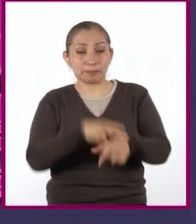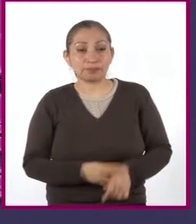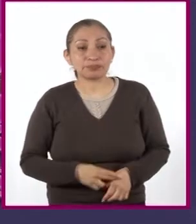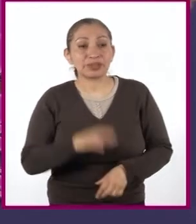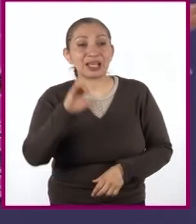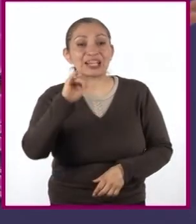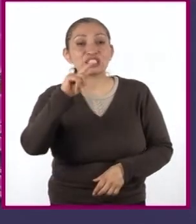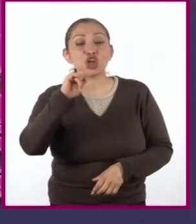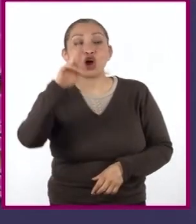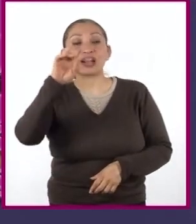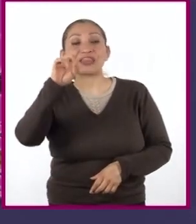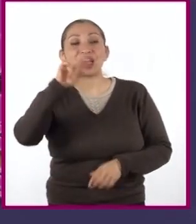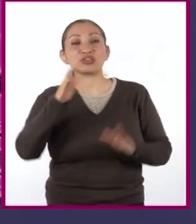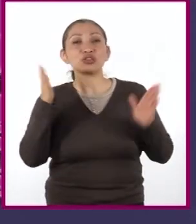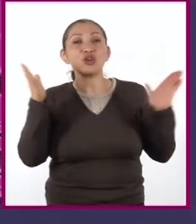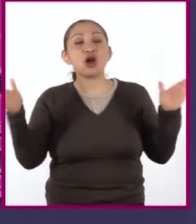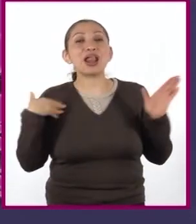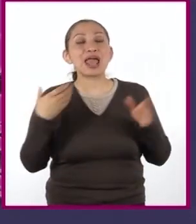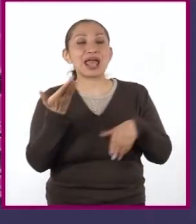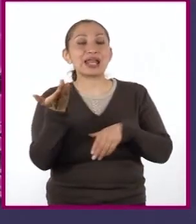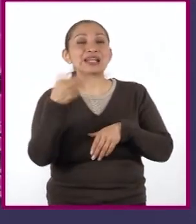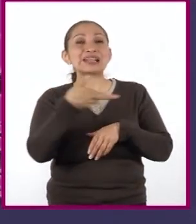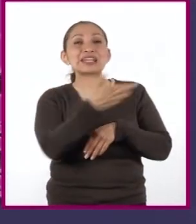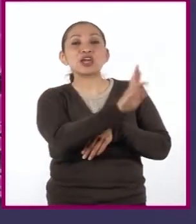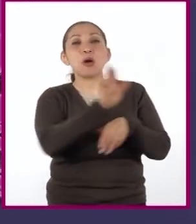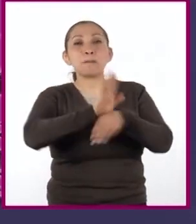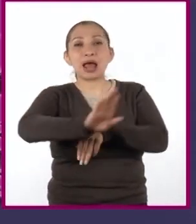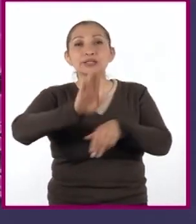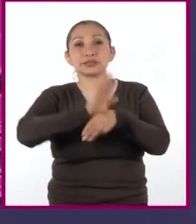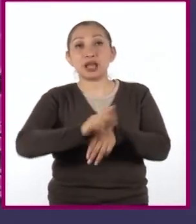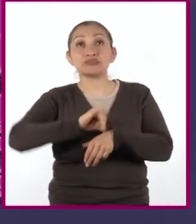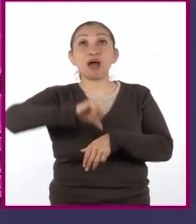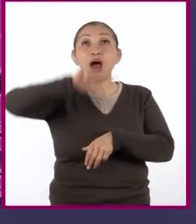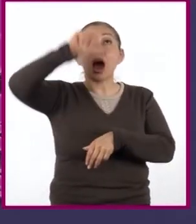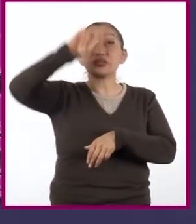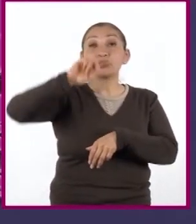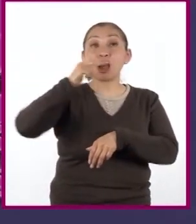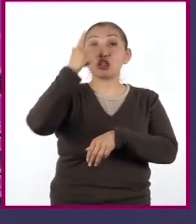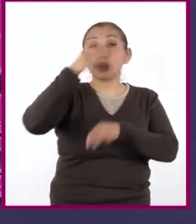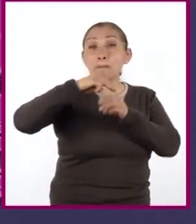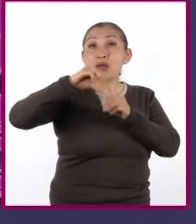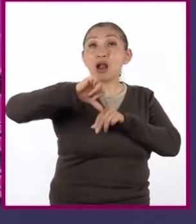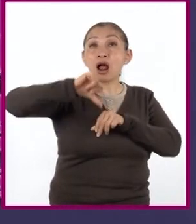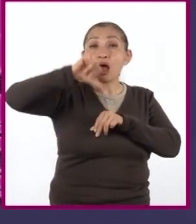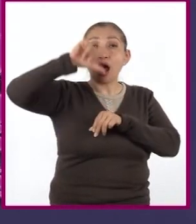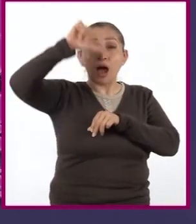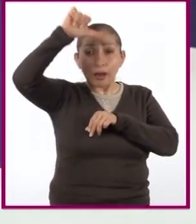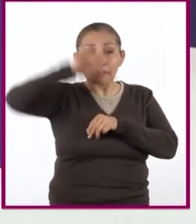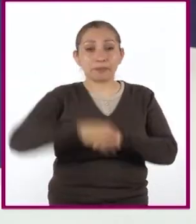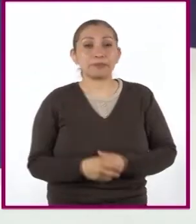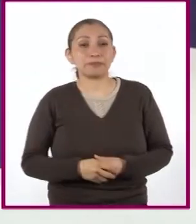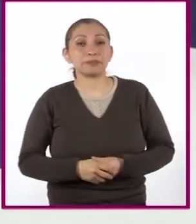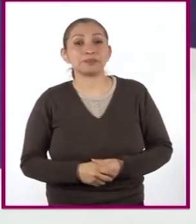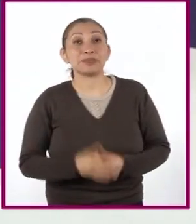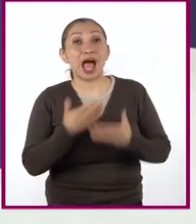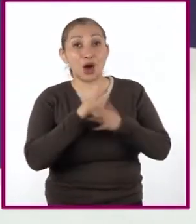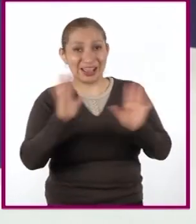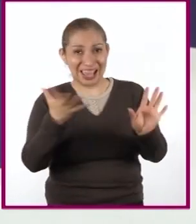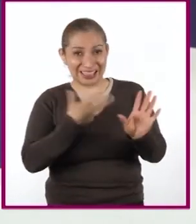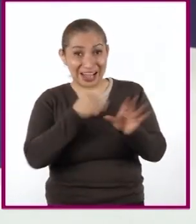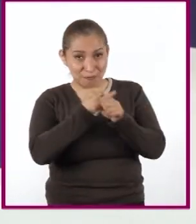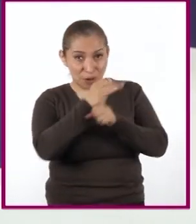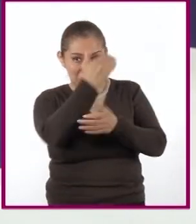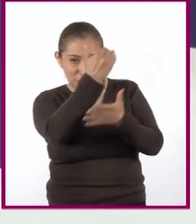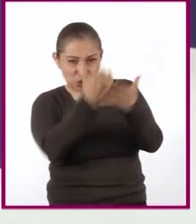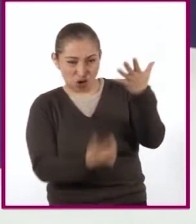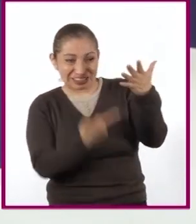Cristo Redentor en Río de Janeiro, Brasil, que mide 38 metros de altura. Ahora que tienen la